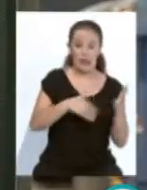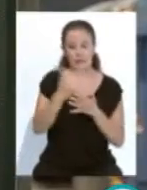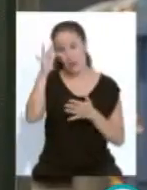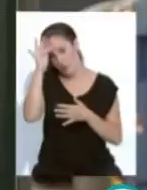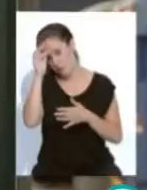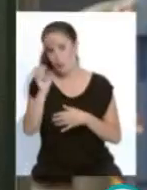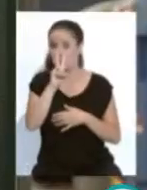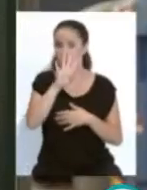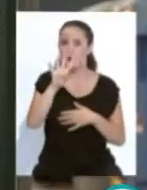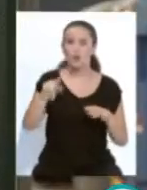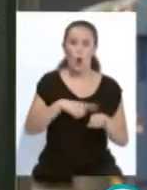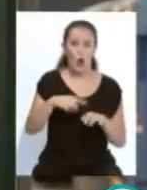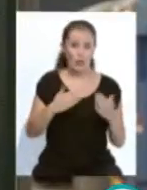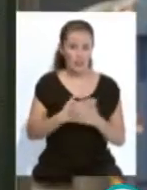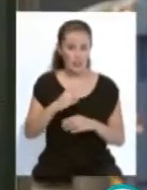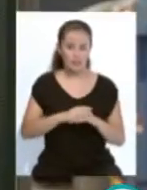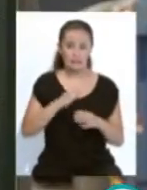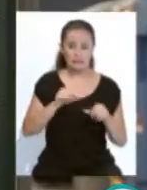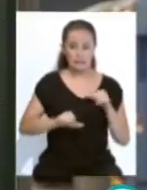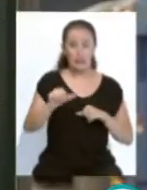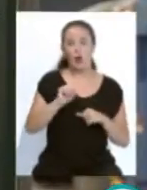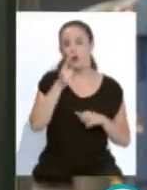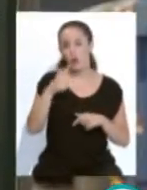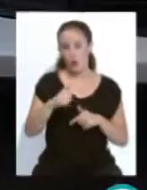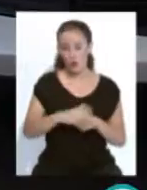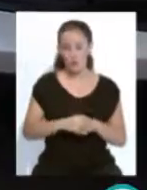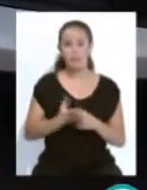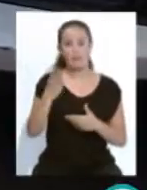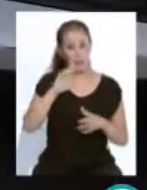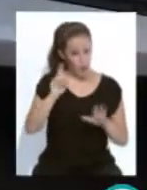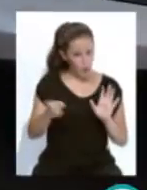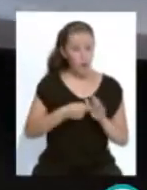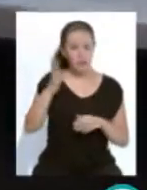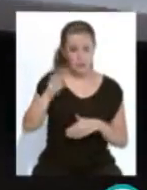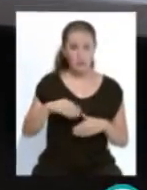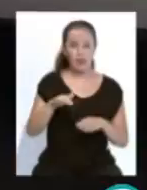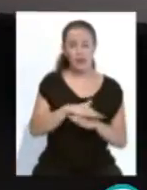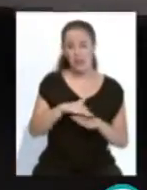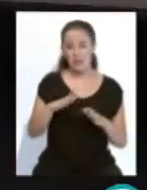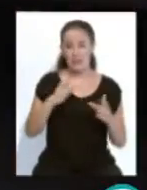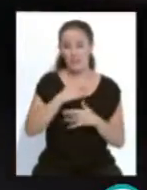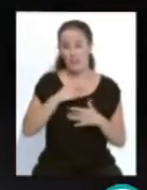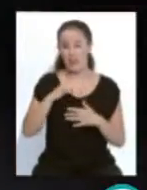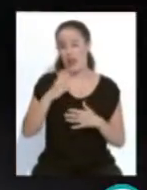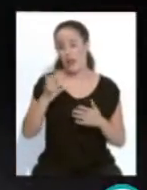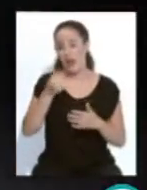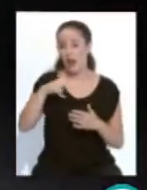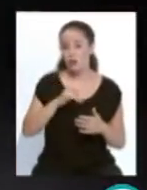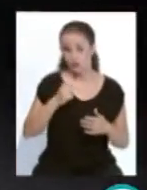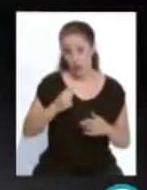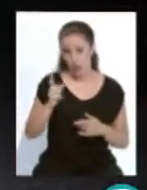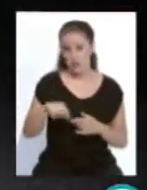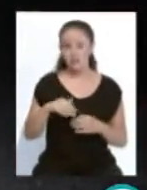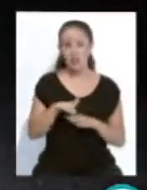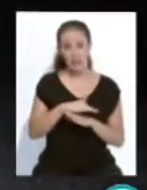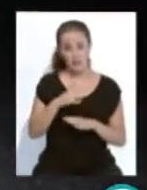del día y a partir del 1 de julio. Esta zona naranja incluye el estacionamiento en las calles Virgen de las Angustias, Doctor Herrera Quevedo, García